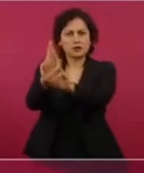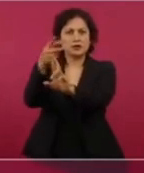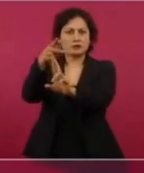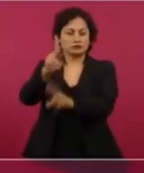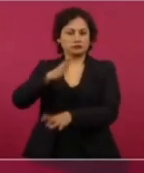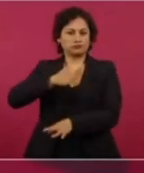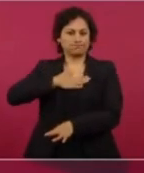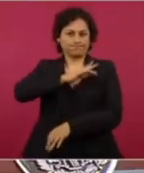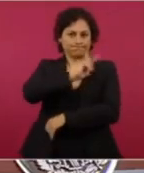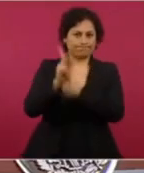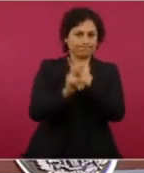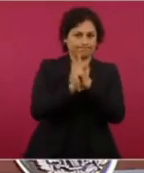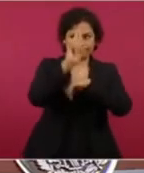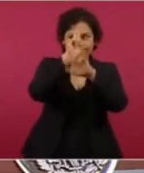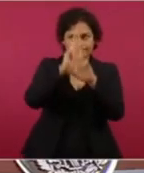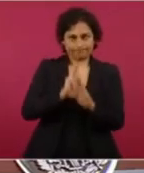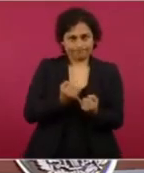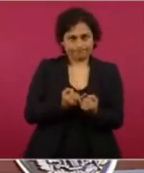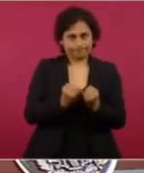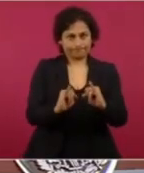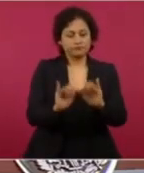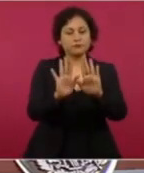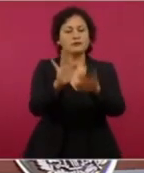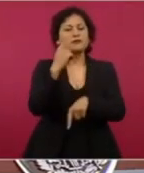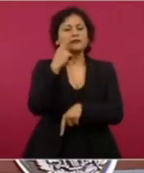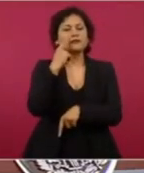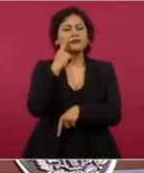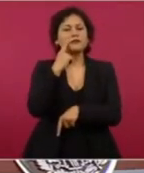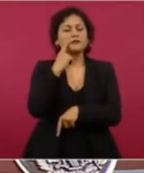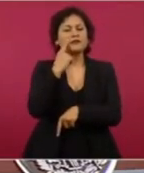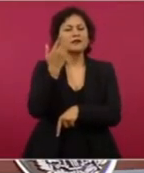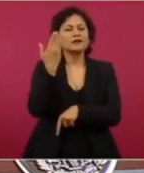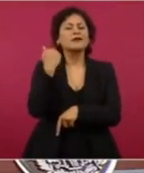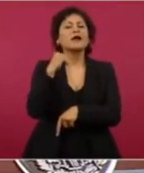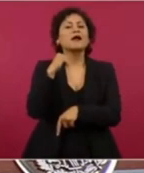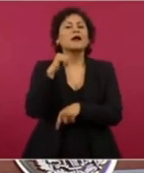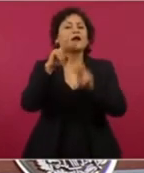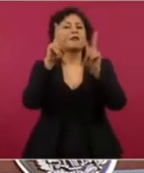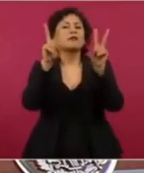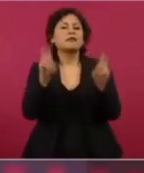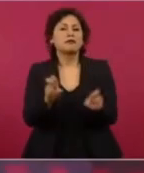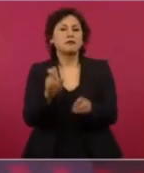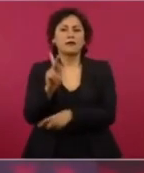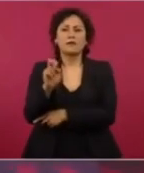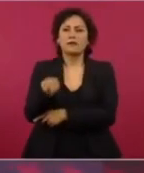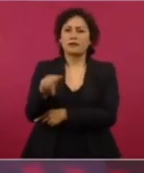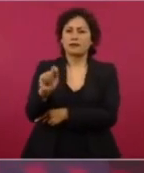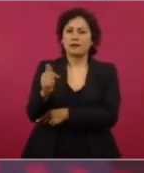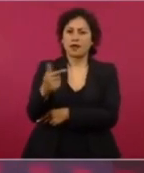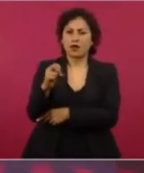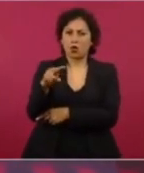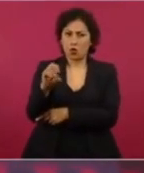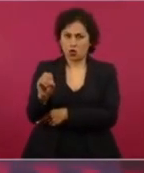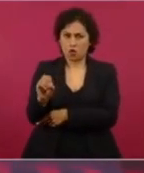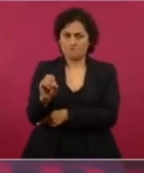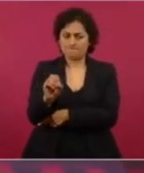Hablaron del Pentágono, a la Regencia, para pedir permiso